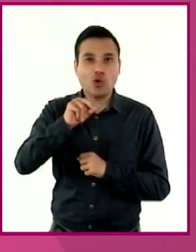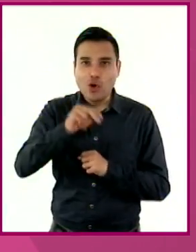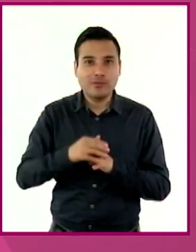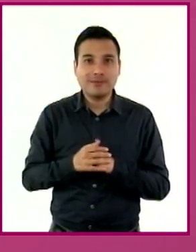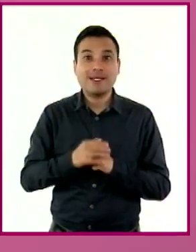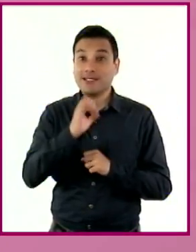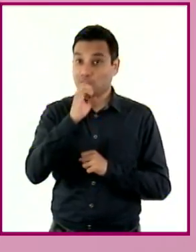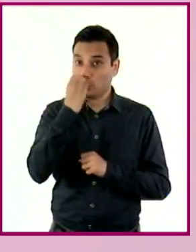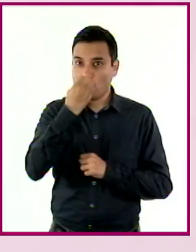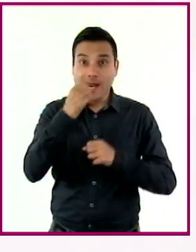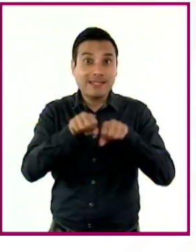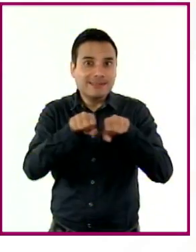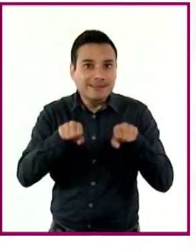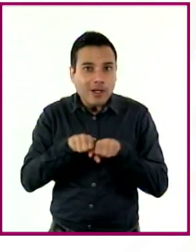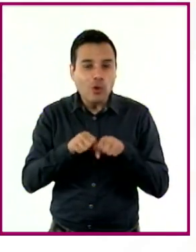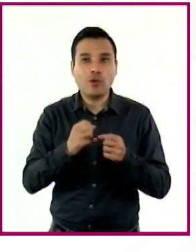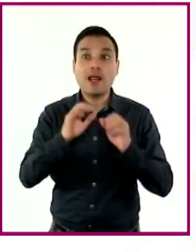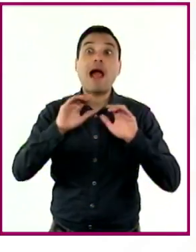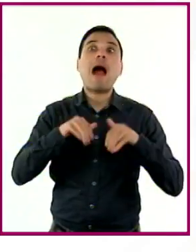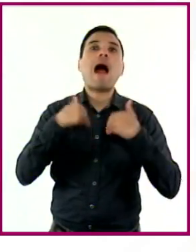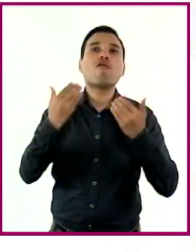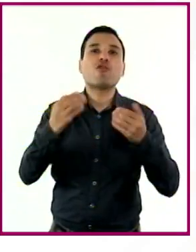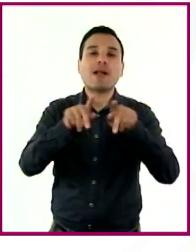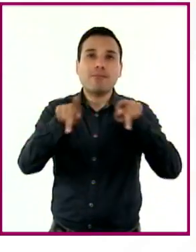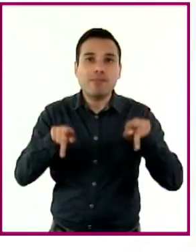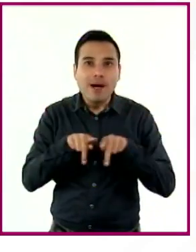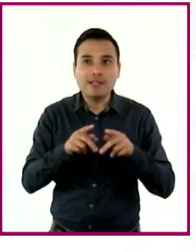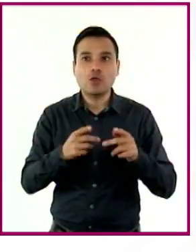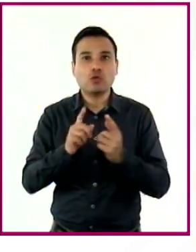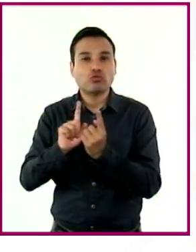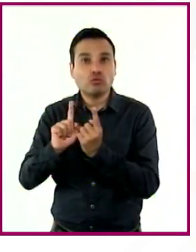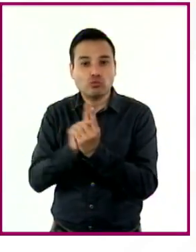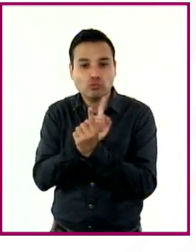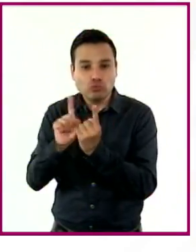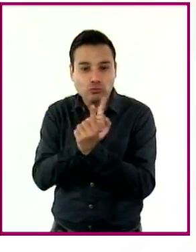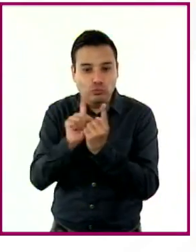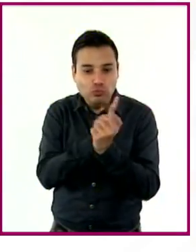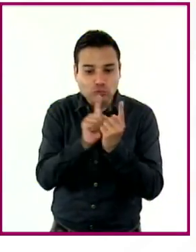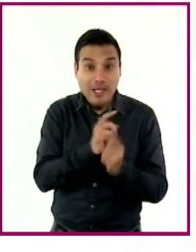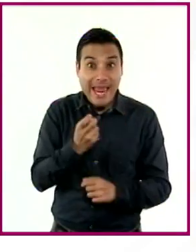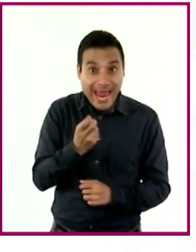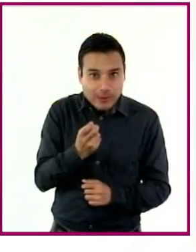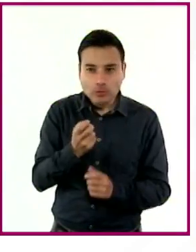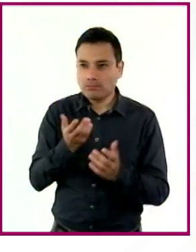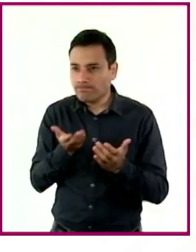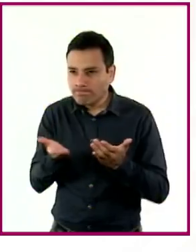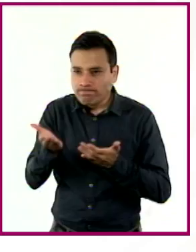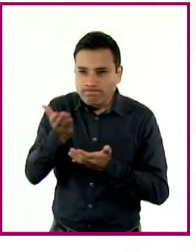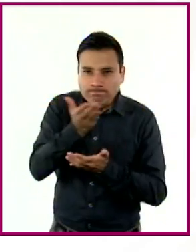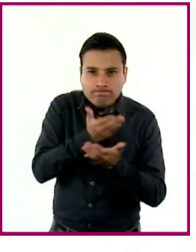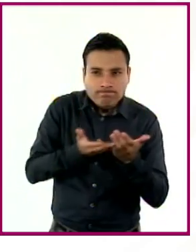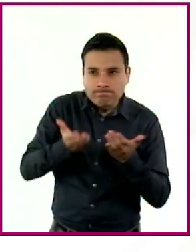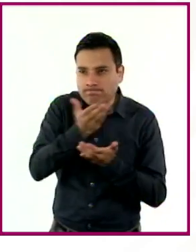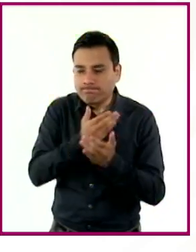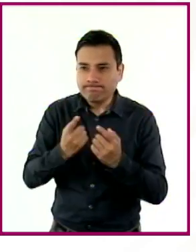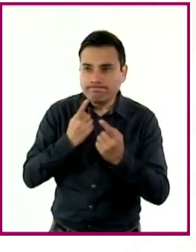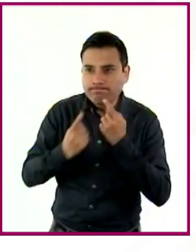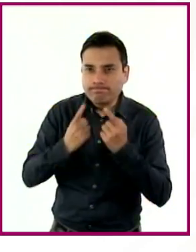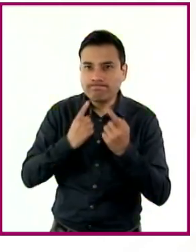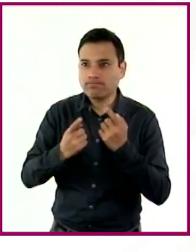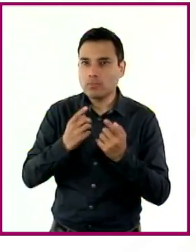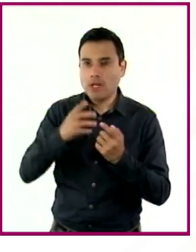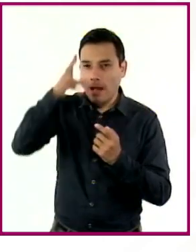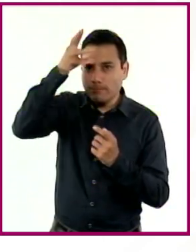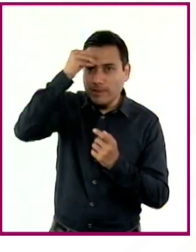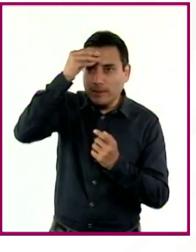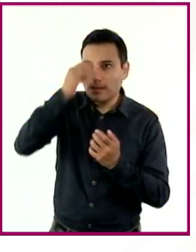aulas, en la interacción, en la negociación y en la construcción de nuevos saberes compartidos que aprendemos